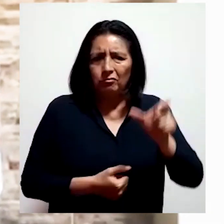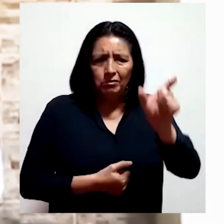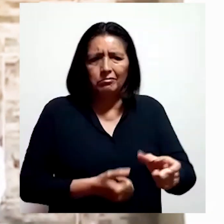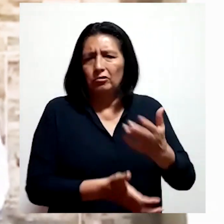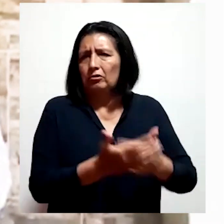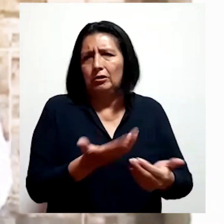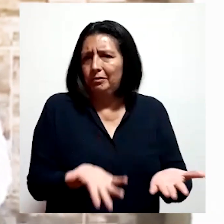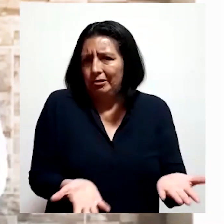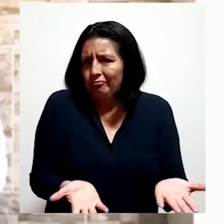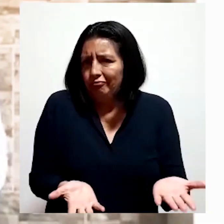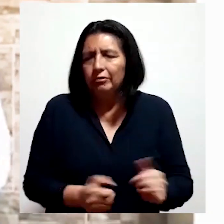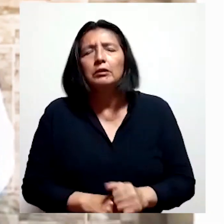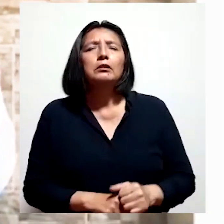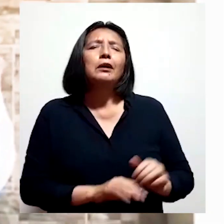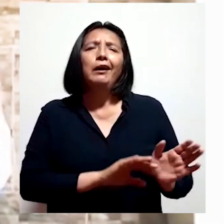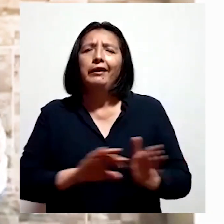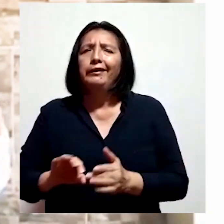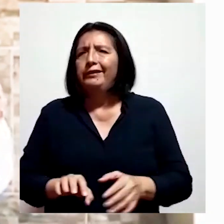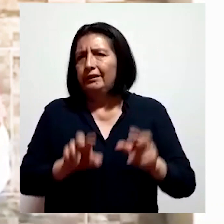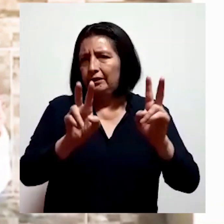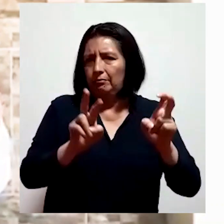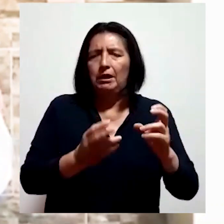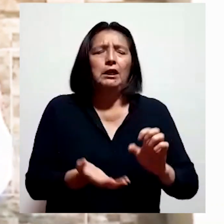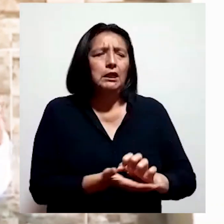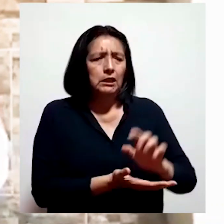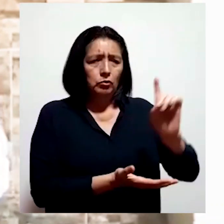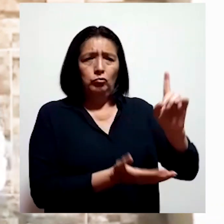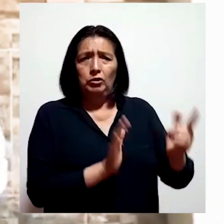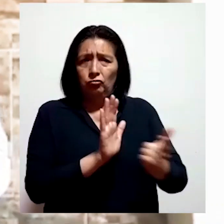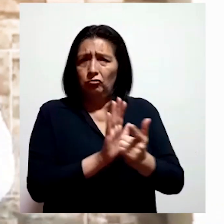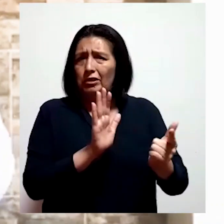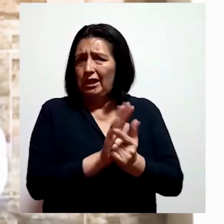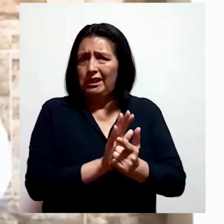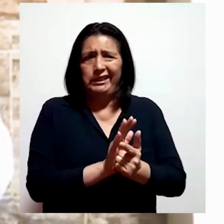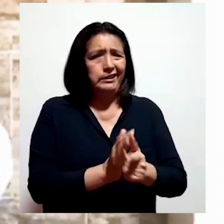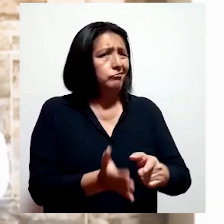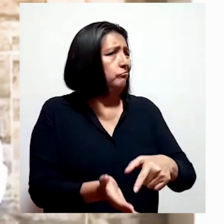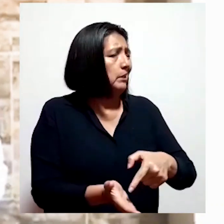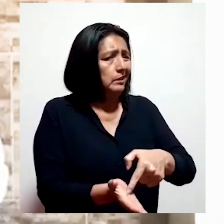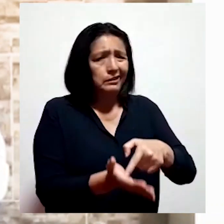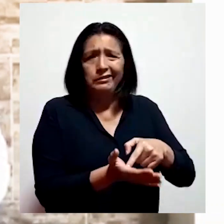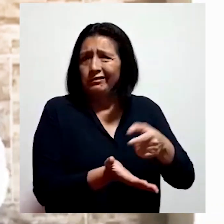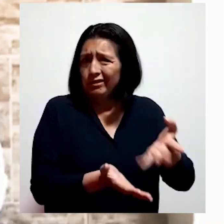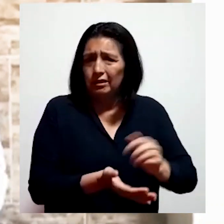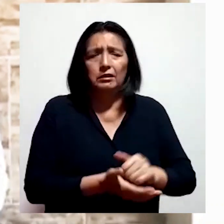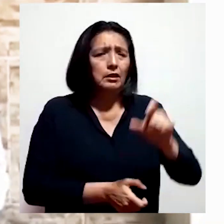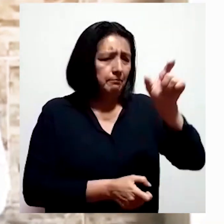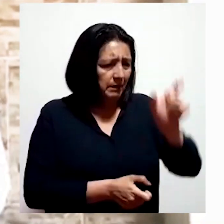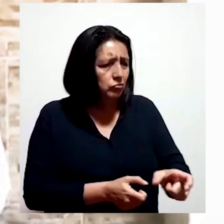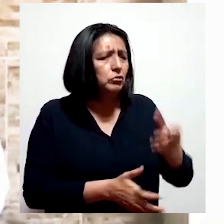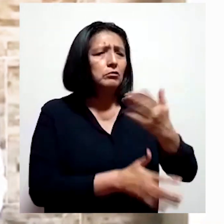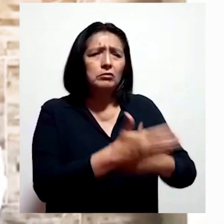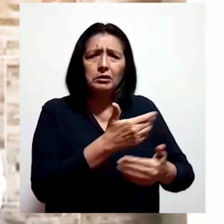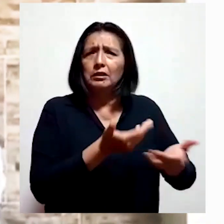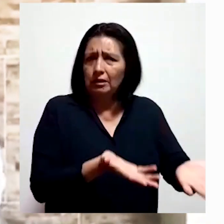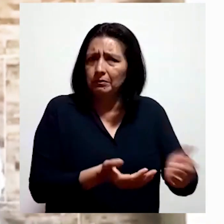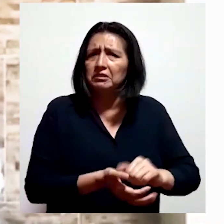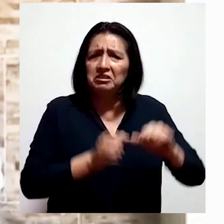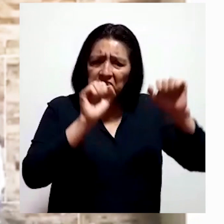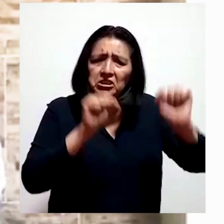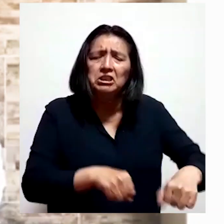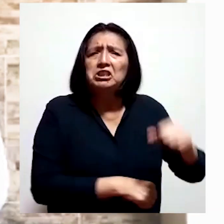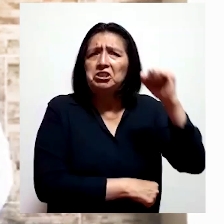motivo de discapacidad. En aspectos como la educación, la ley es enfática al mencionar que la persona con